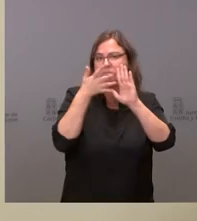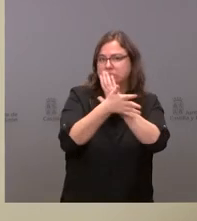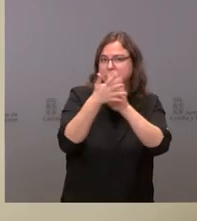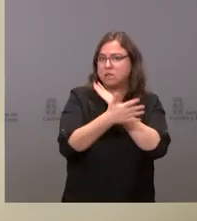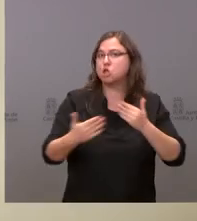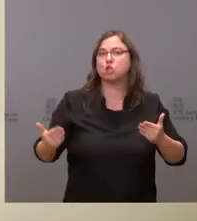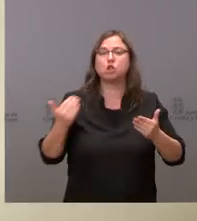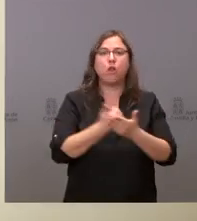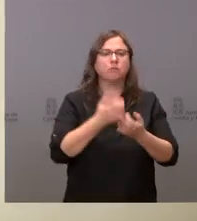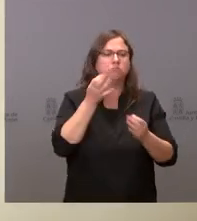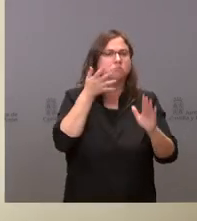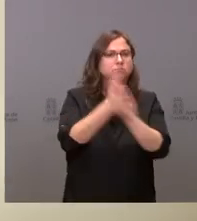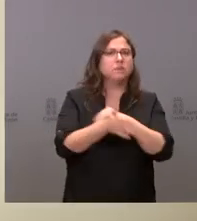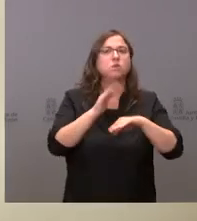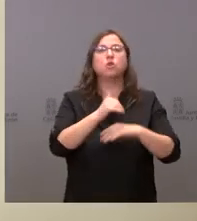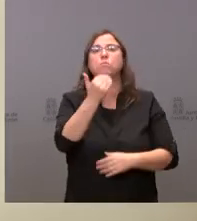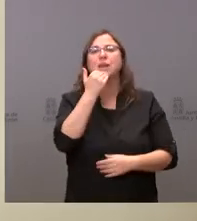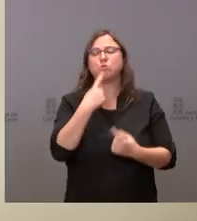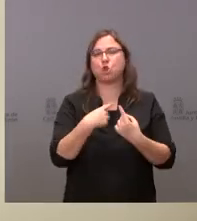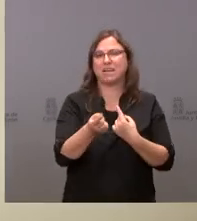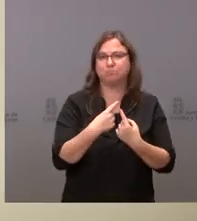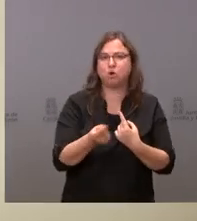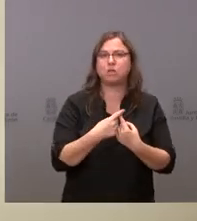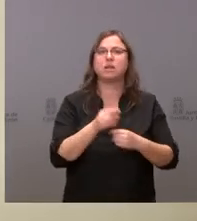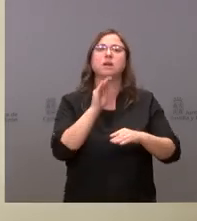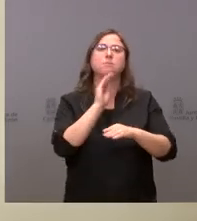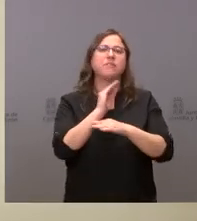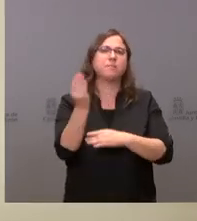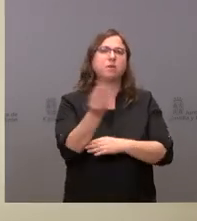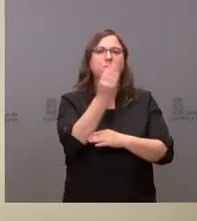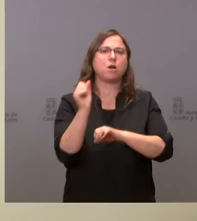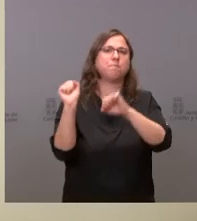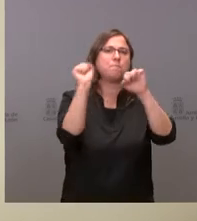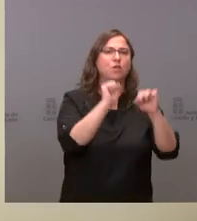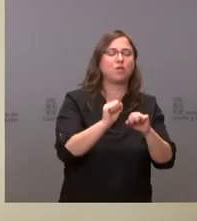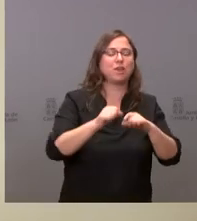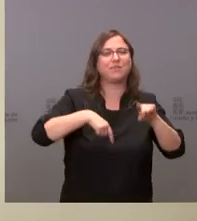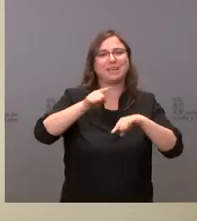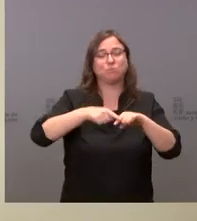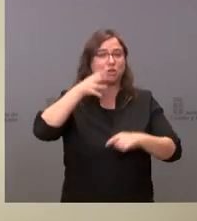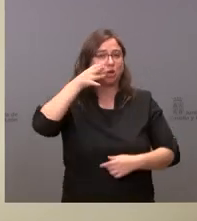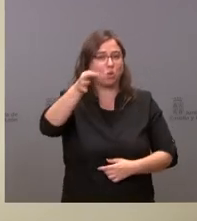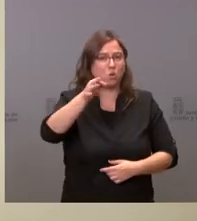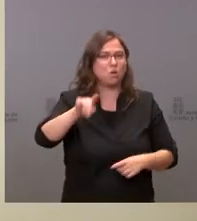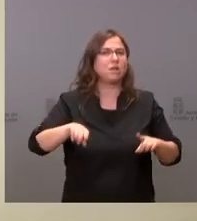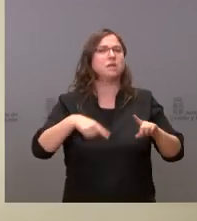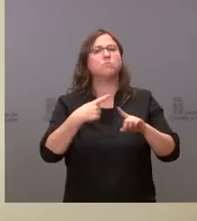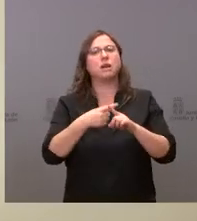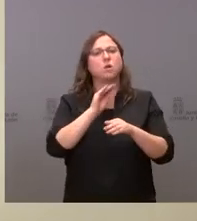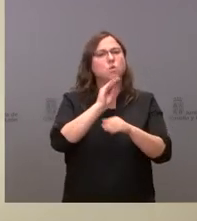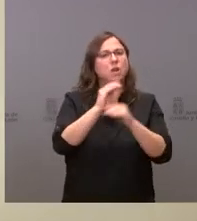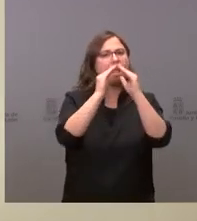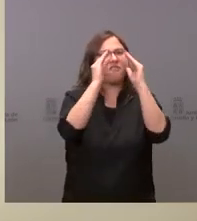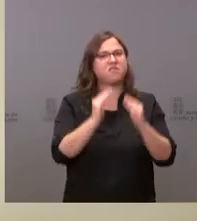medidas dirigidas por ejemplo en transporte al mantenimiento a la mejora y a la potenciación del transporte en el medio rural a la rehabilitación conservación de